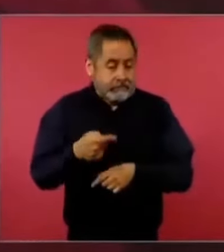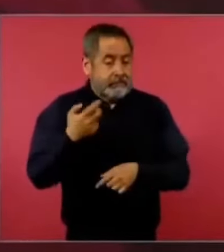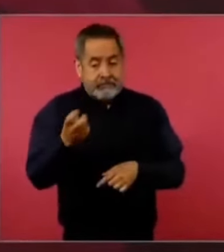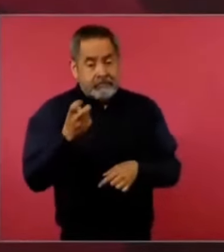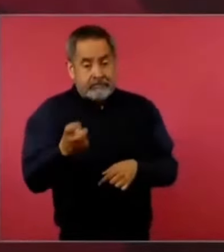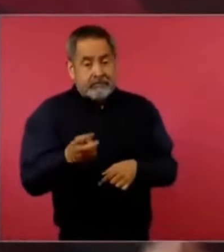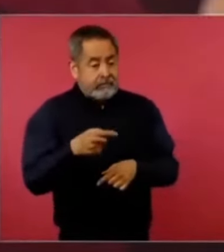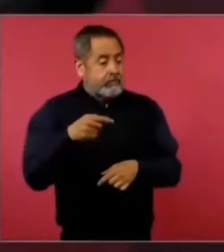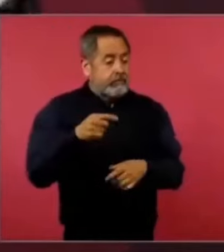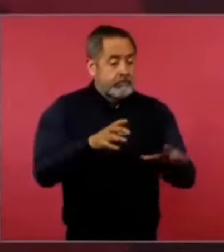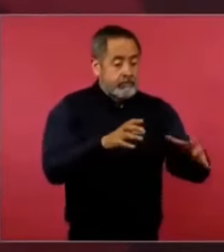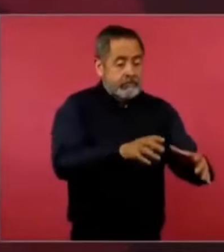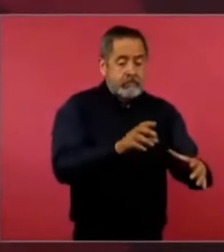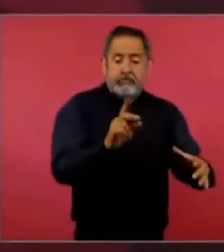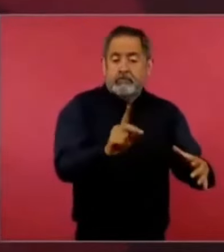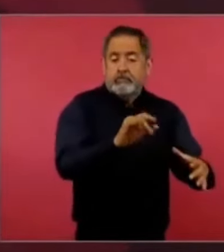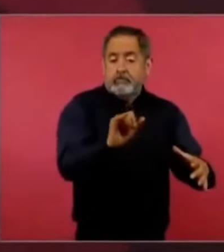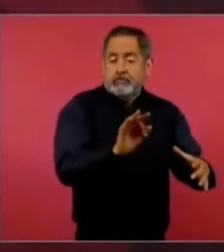Judicial, secuestrada.